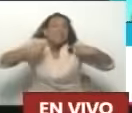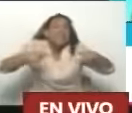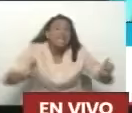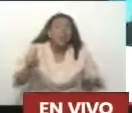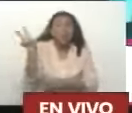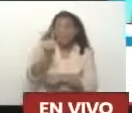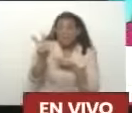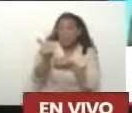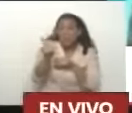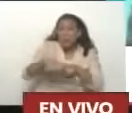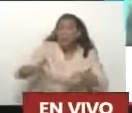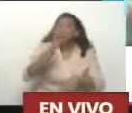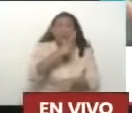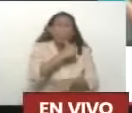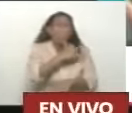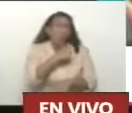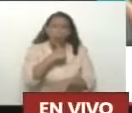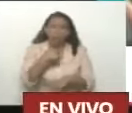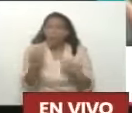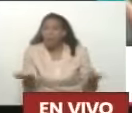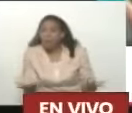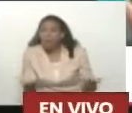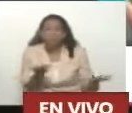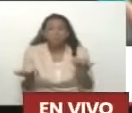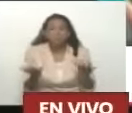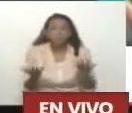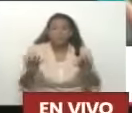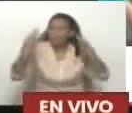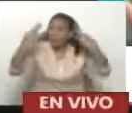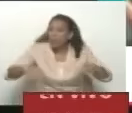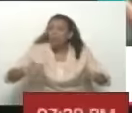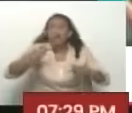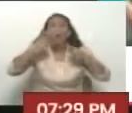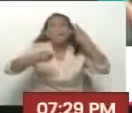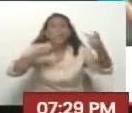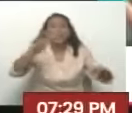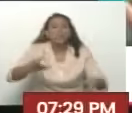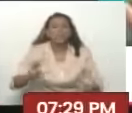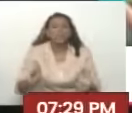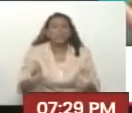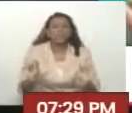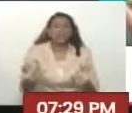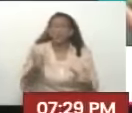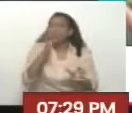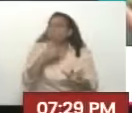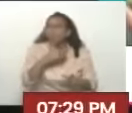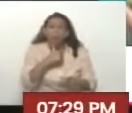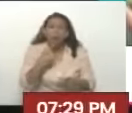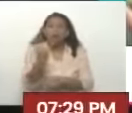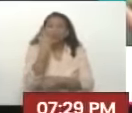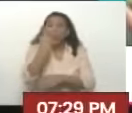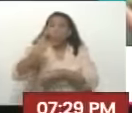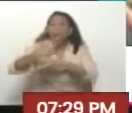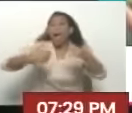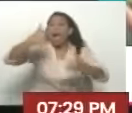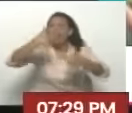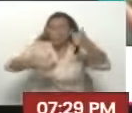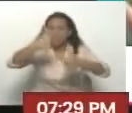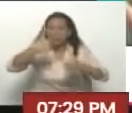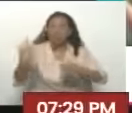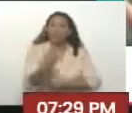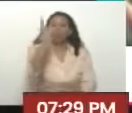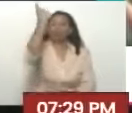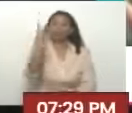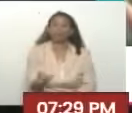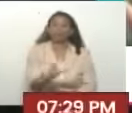Venezuela No existiría Pluralidad política Y usted sería Como una especie De candidato único